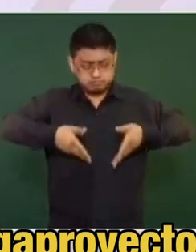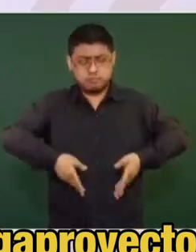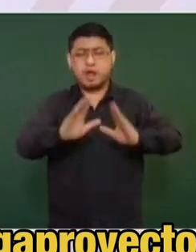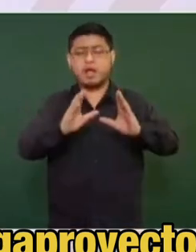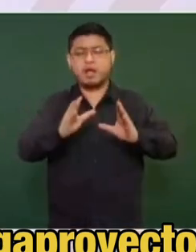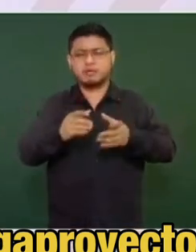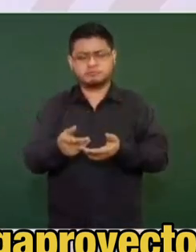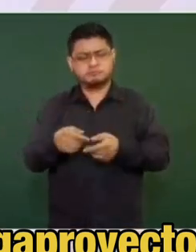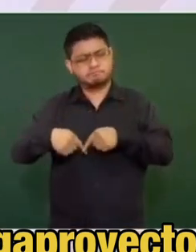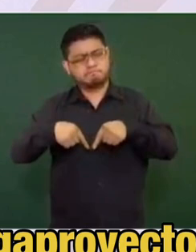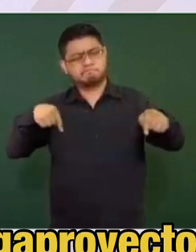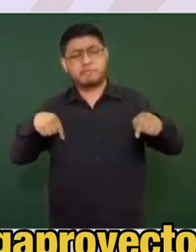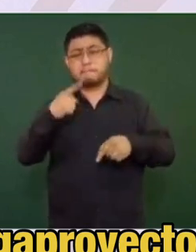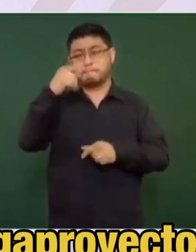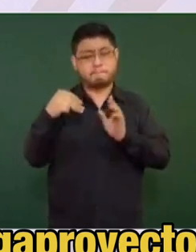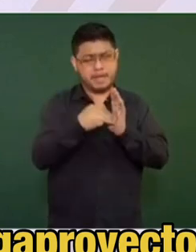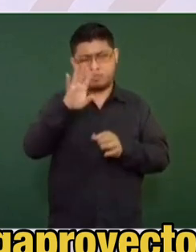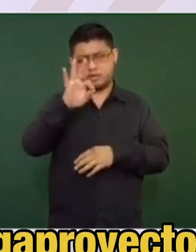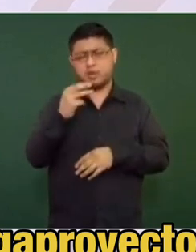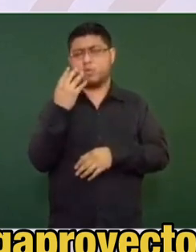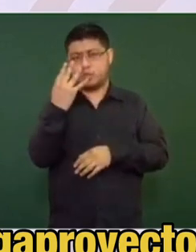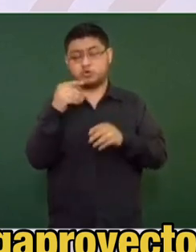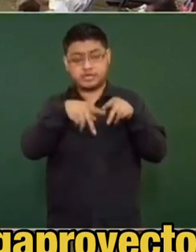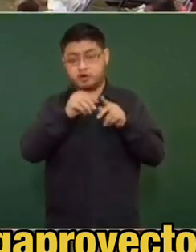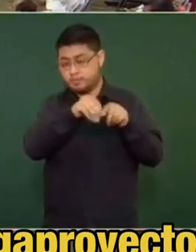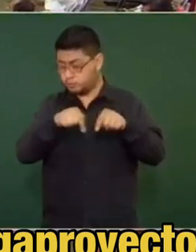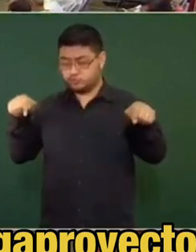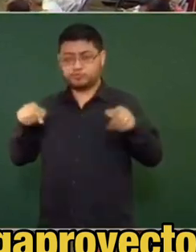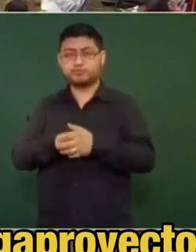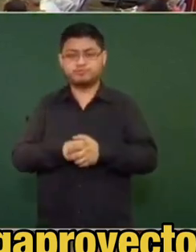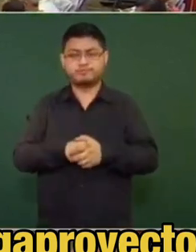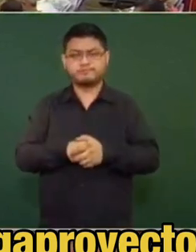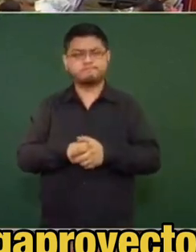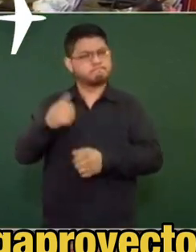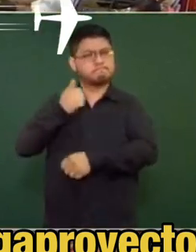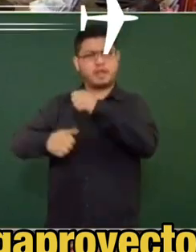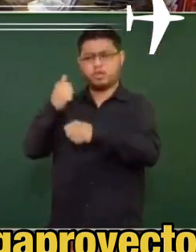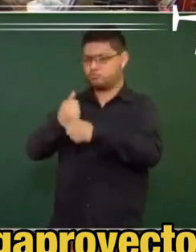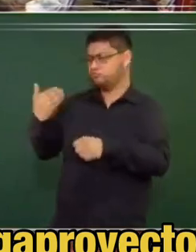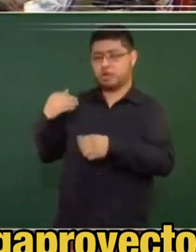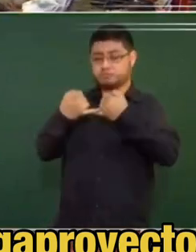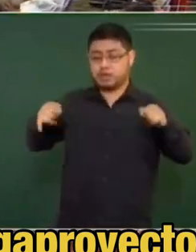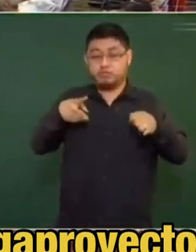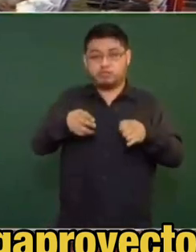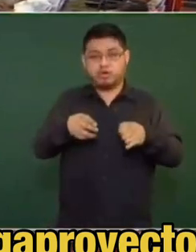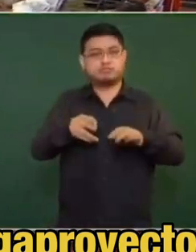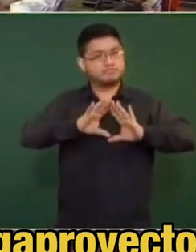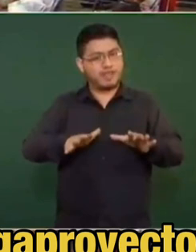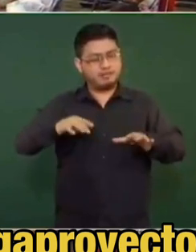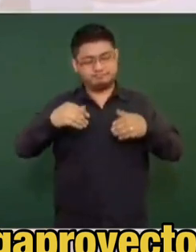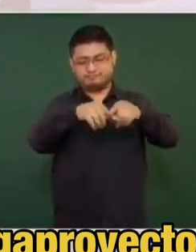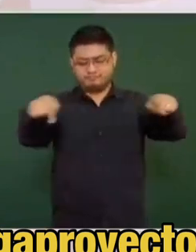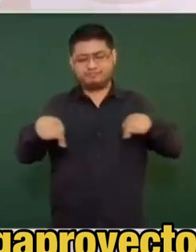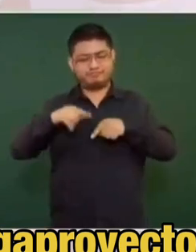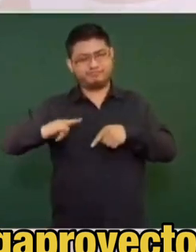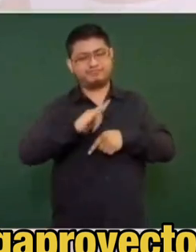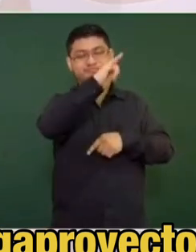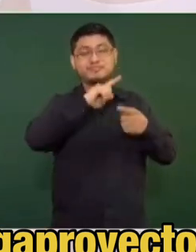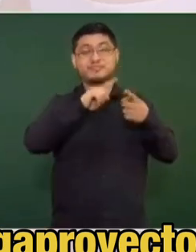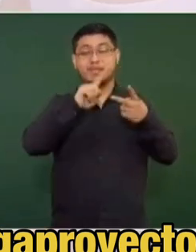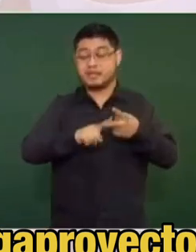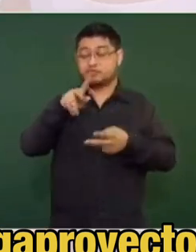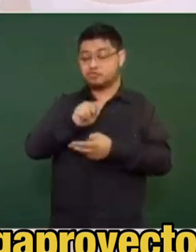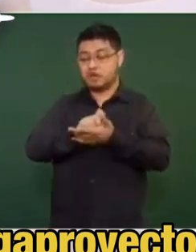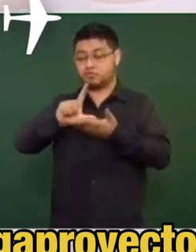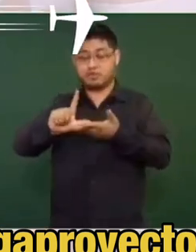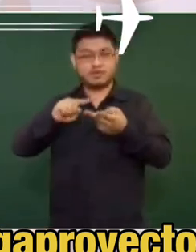de viaje que suman 1.044 kilómetros. Desde el año pasado se inauguró el magno aeropuerto Felipe Ángeles. Rehabilitamos el de Chetumal, el de